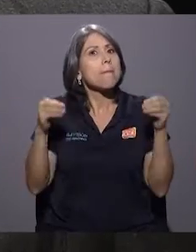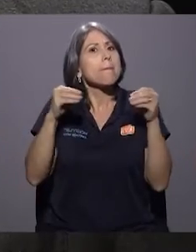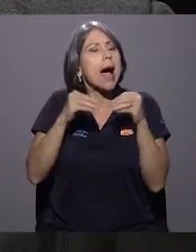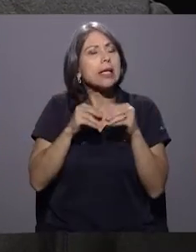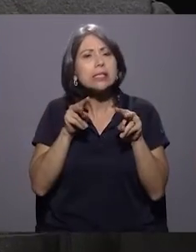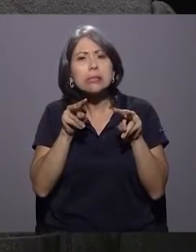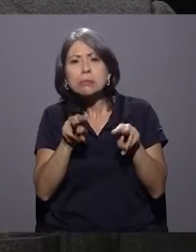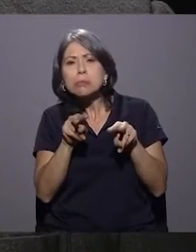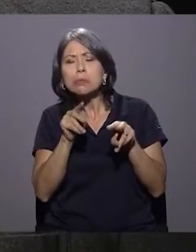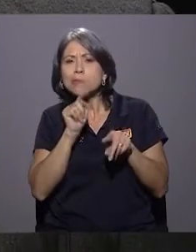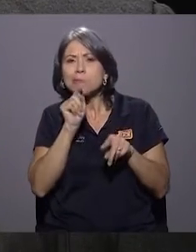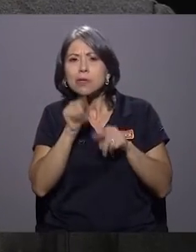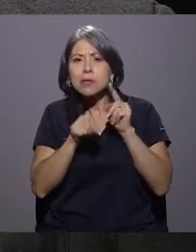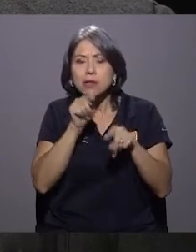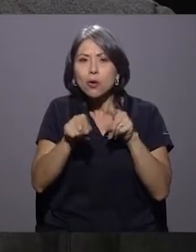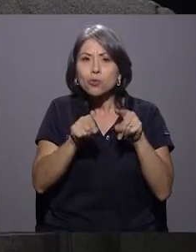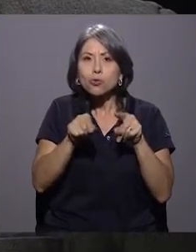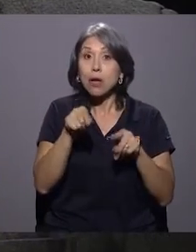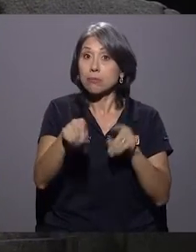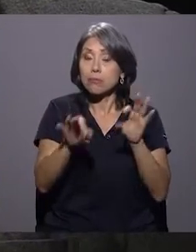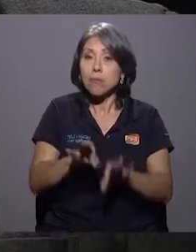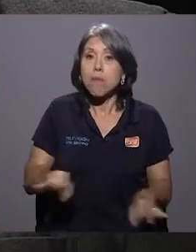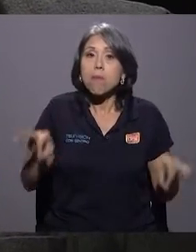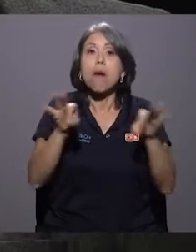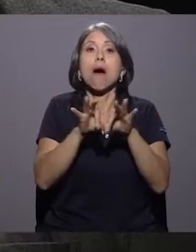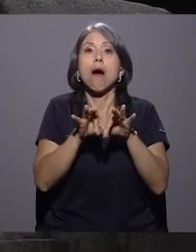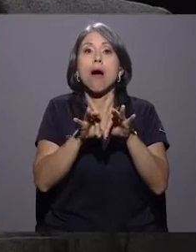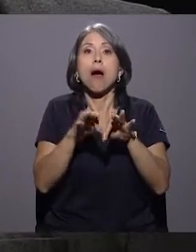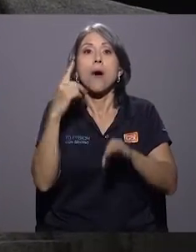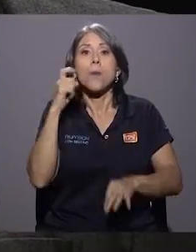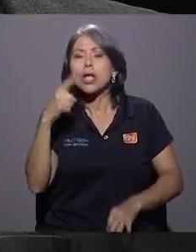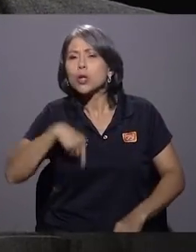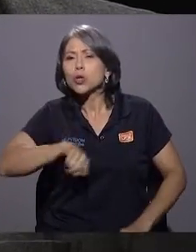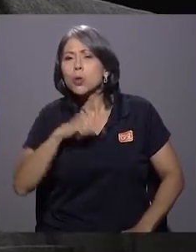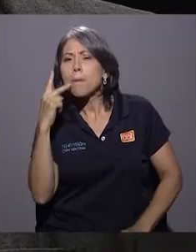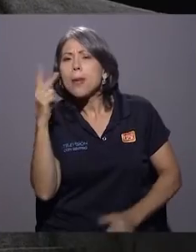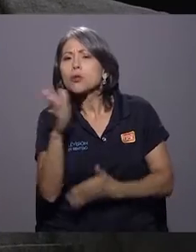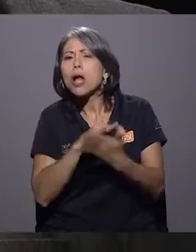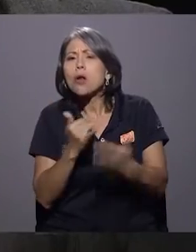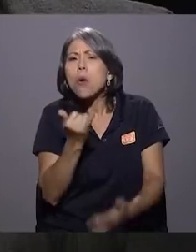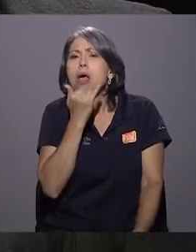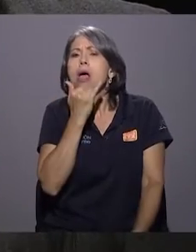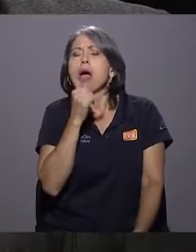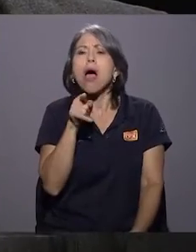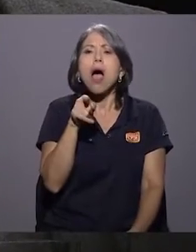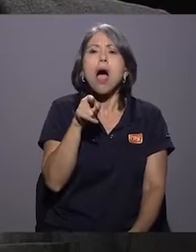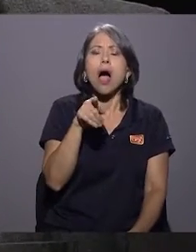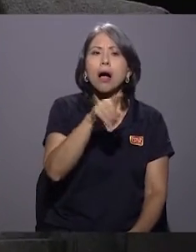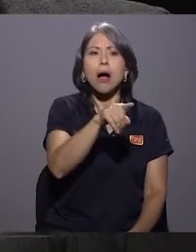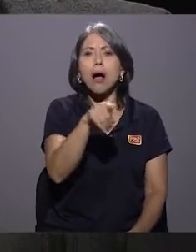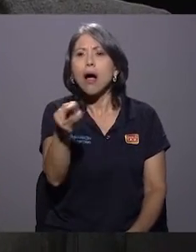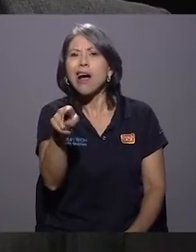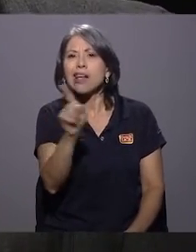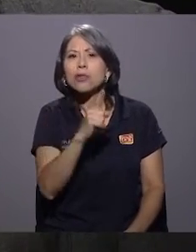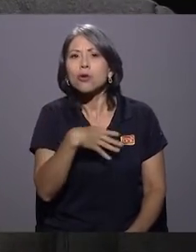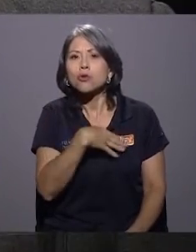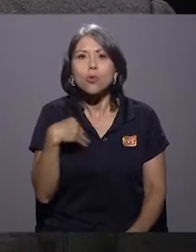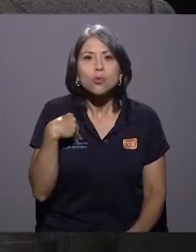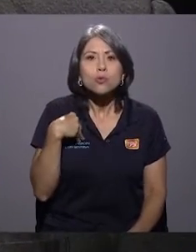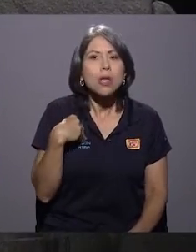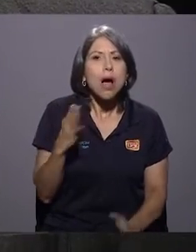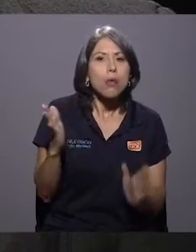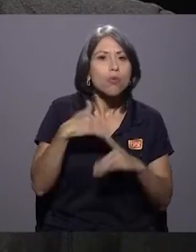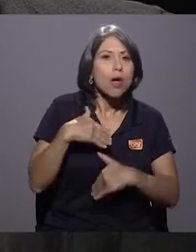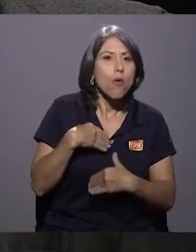Y entonces, eso es importante, porque al señalar cuando hay cosas que no están bien, que no nos gustan, que perdemos la